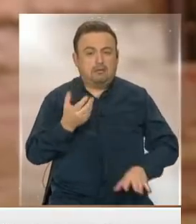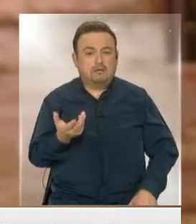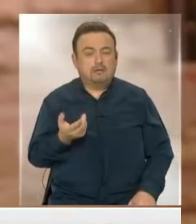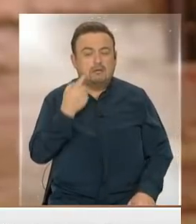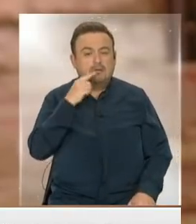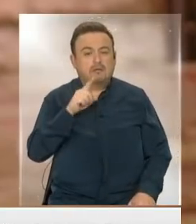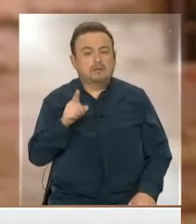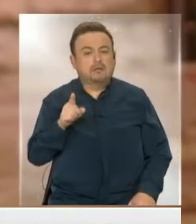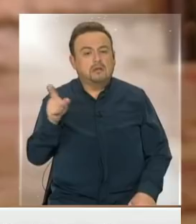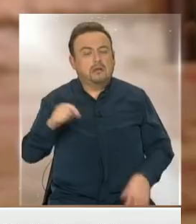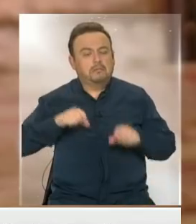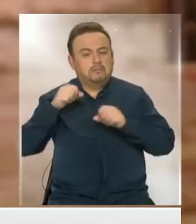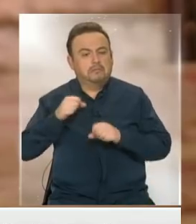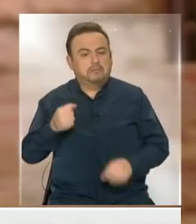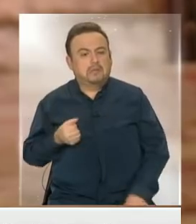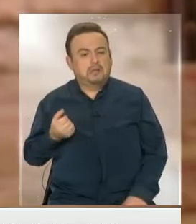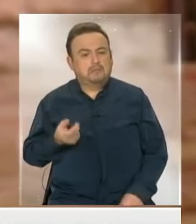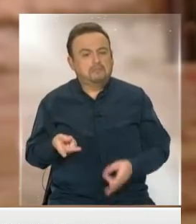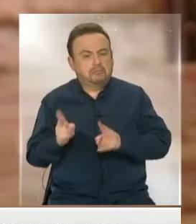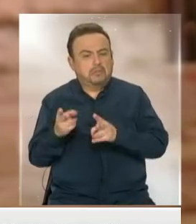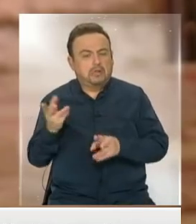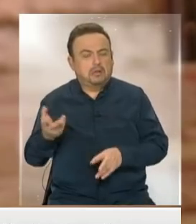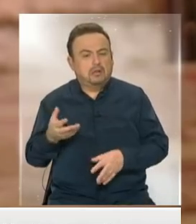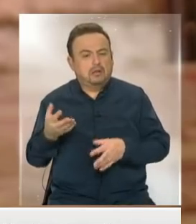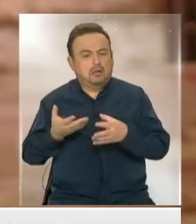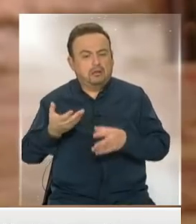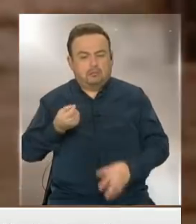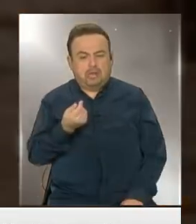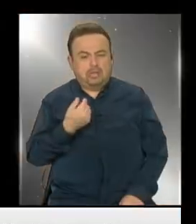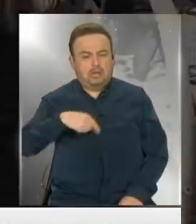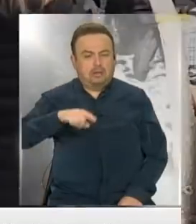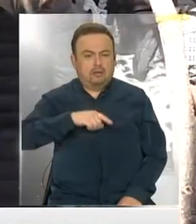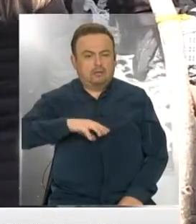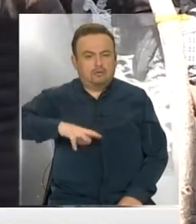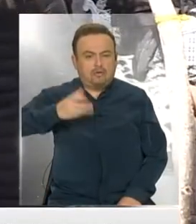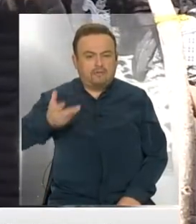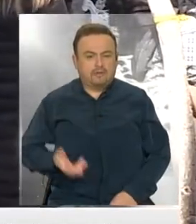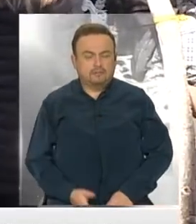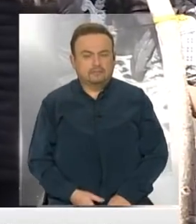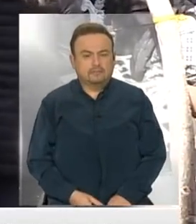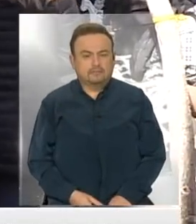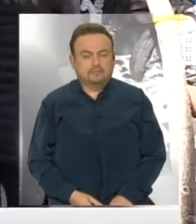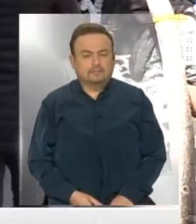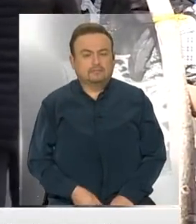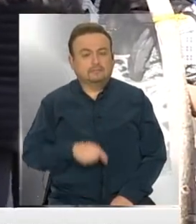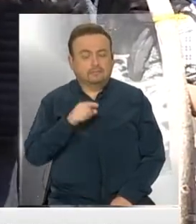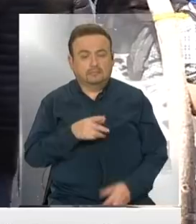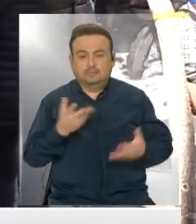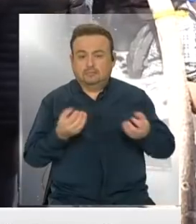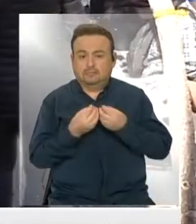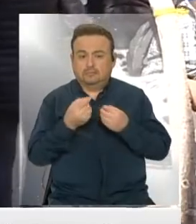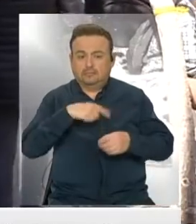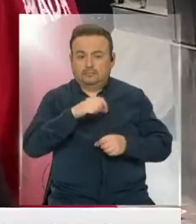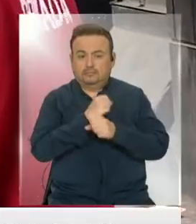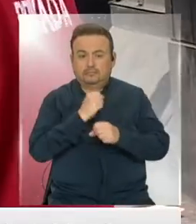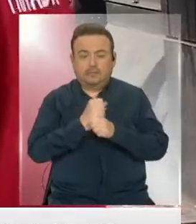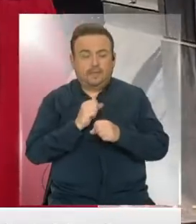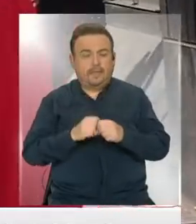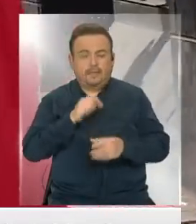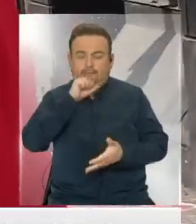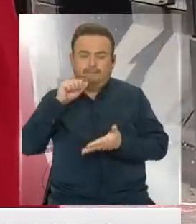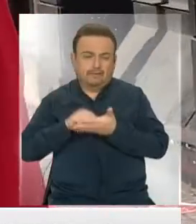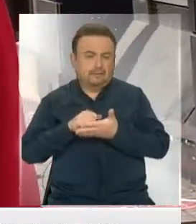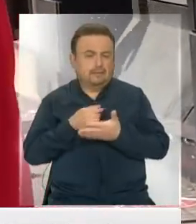Pero sí a las empresas se les permite jugar con la plata de nosotros. Por ahora, miles de trabajadores seguirán